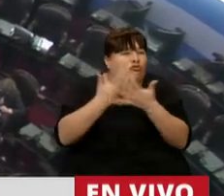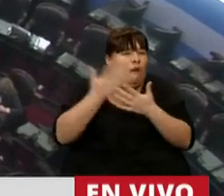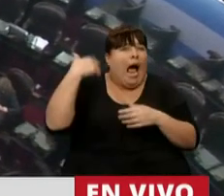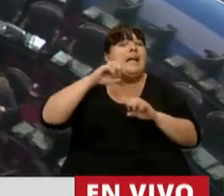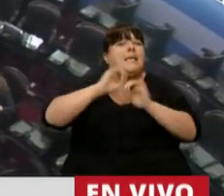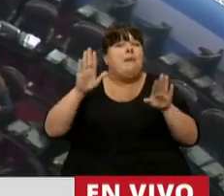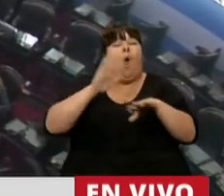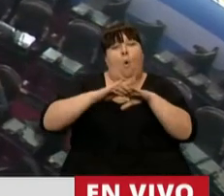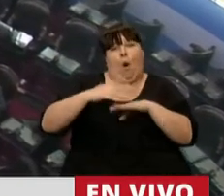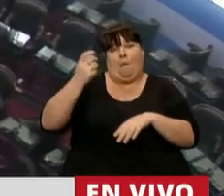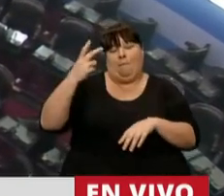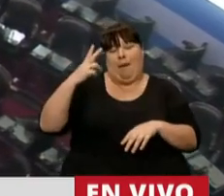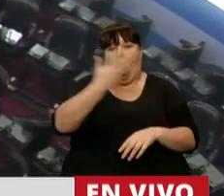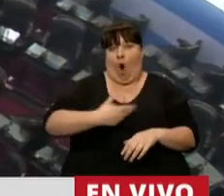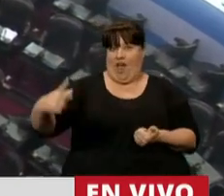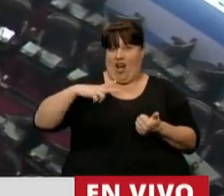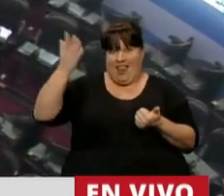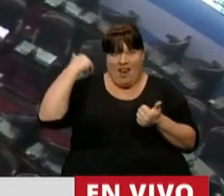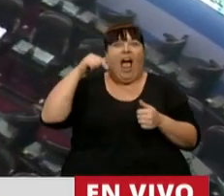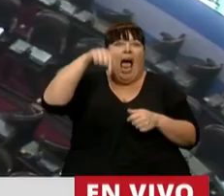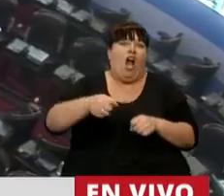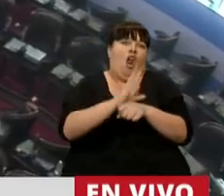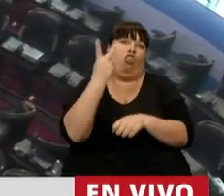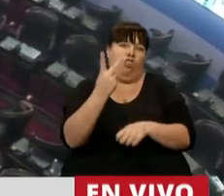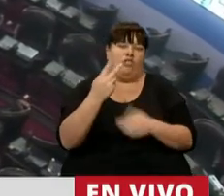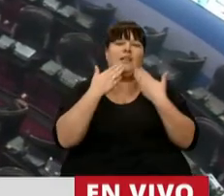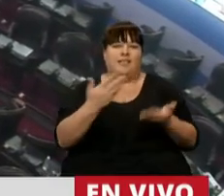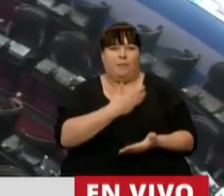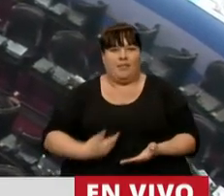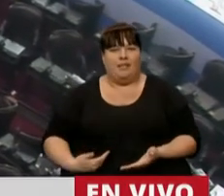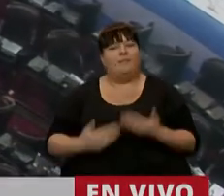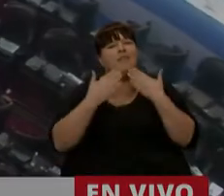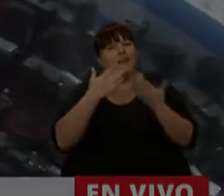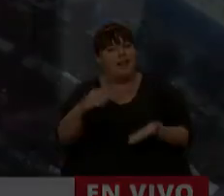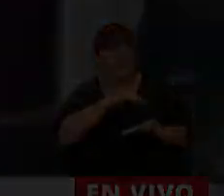el que nos dejó el neoliberalismo y en el que nos está metiendo esta pandemia. Gracias, Presidente. Gracias, Diputado.